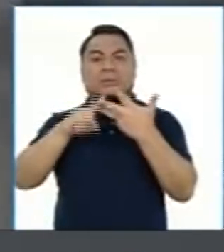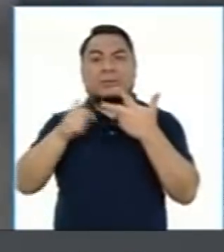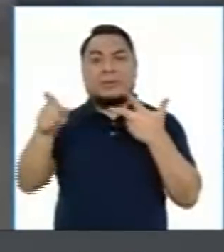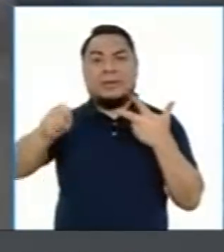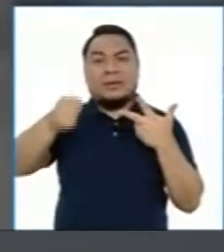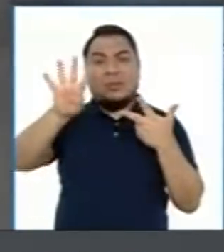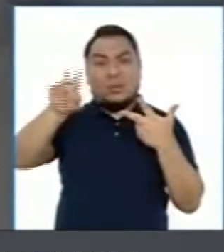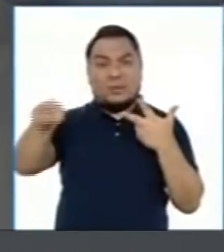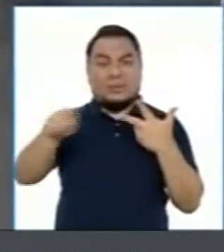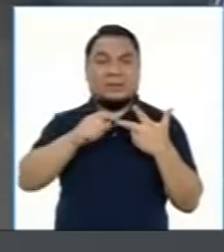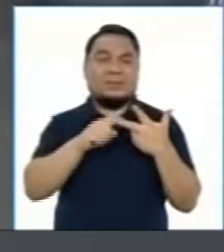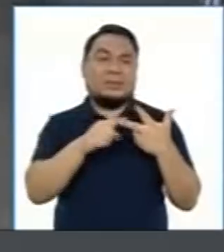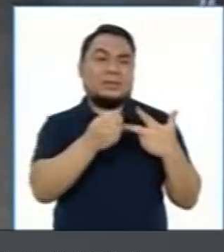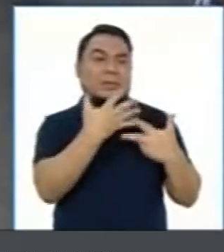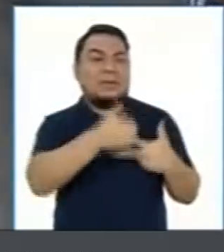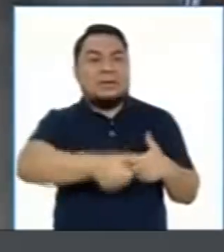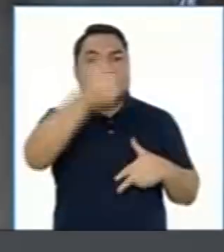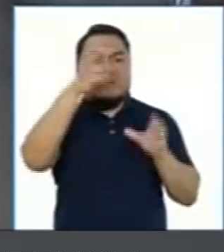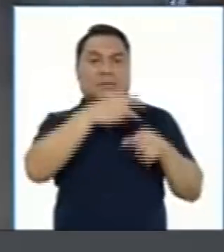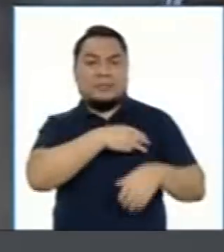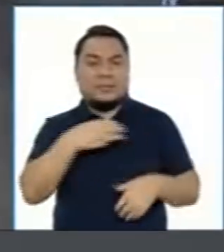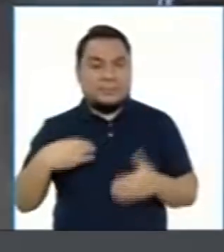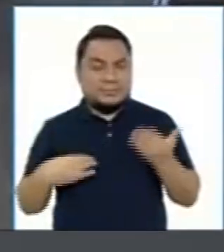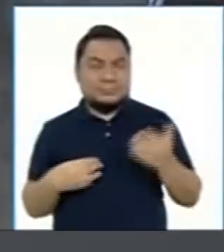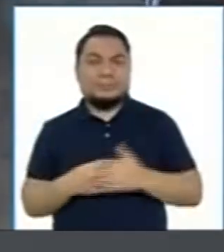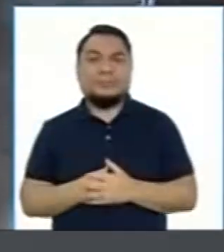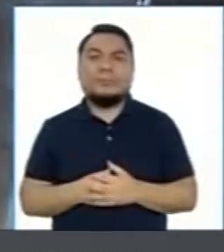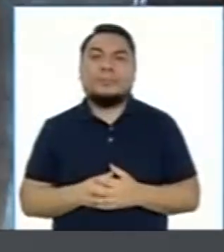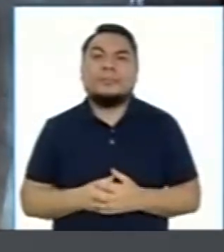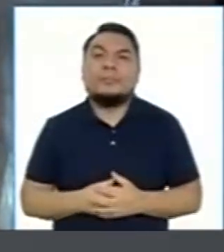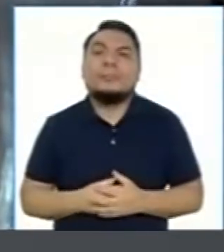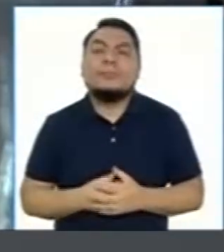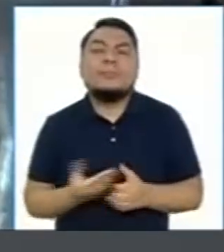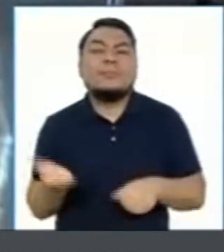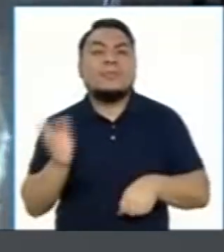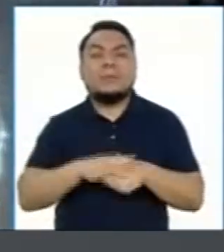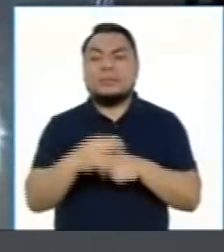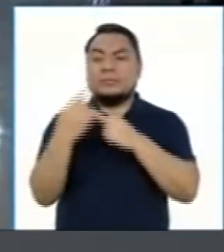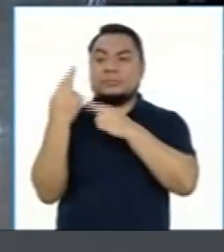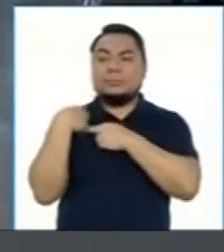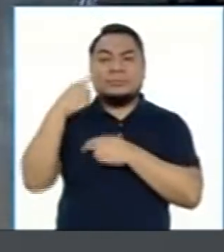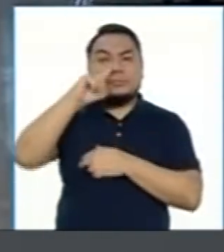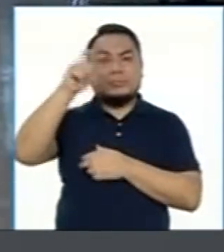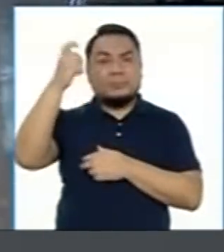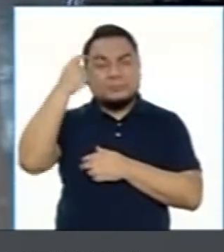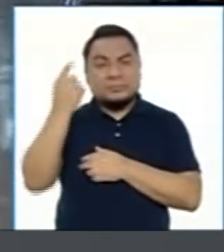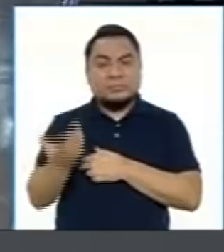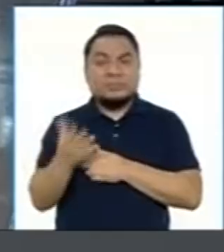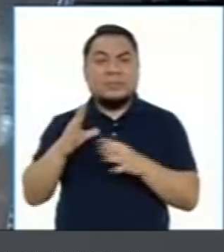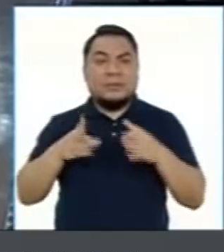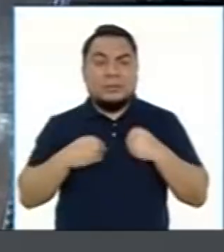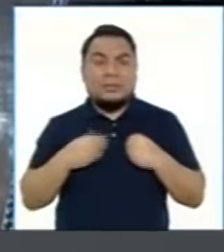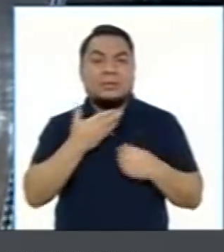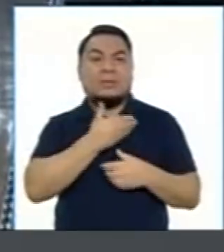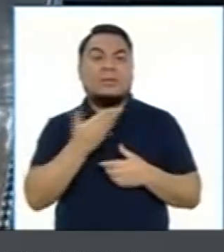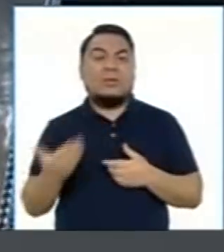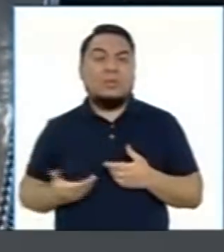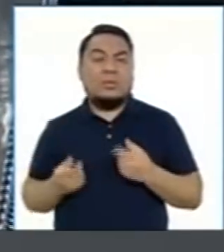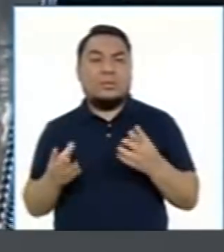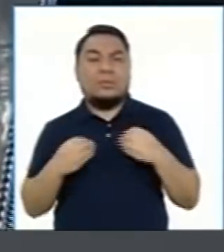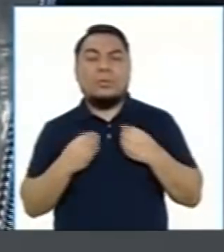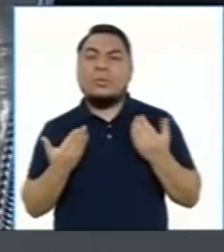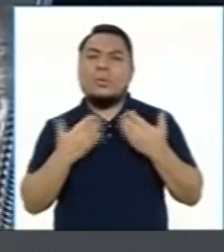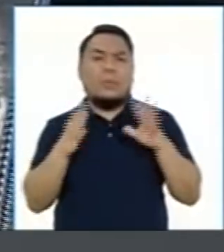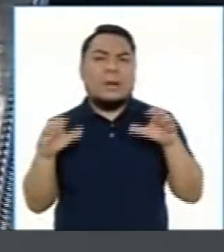América Televisión, él como jefe de gabinete, sobre la responsabilidad política que asume el gobierno sobre